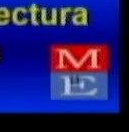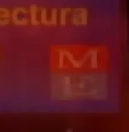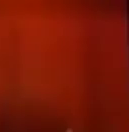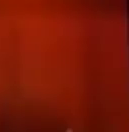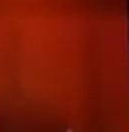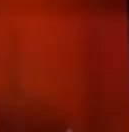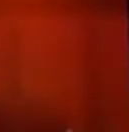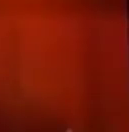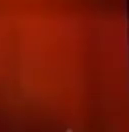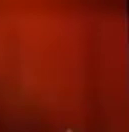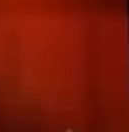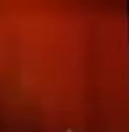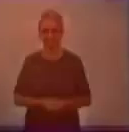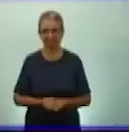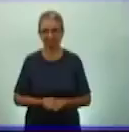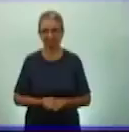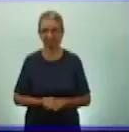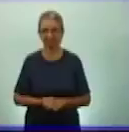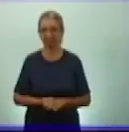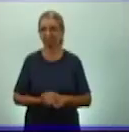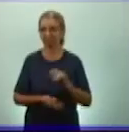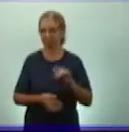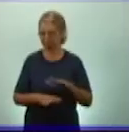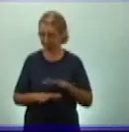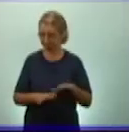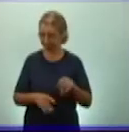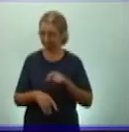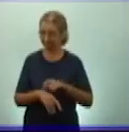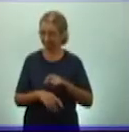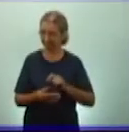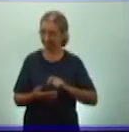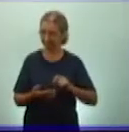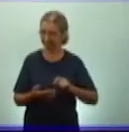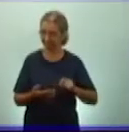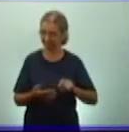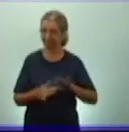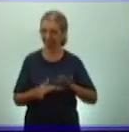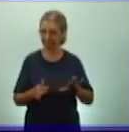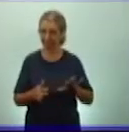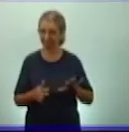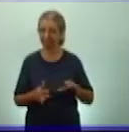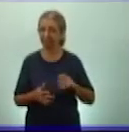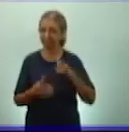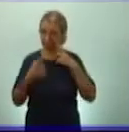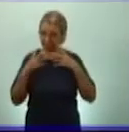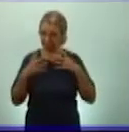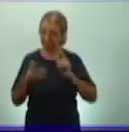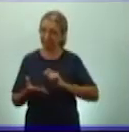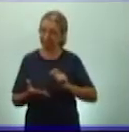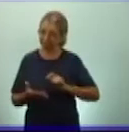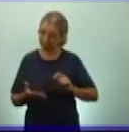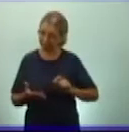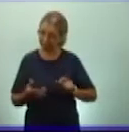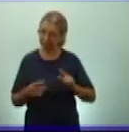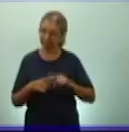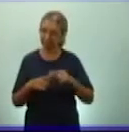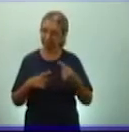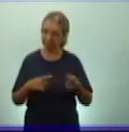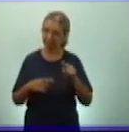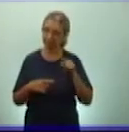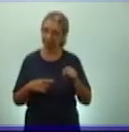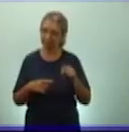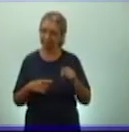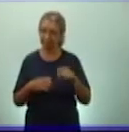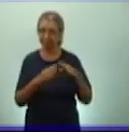Bueno, creo muchachos que también tuvieron tiempo de domar estas ideas. Es importante que usted lo vaya notando. Fíjense cómo las comunas campesinas eran